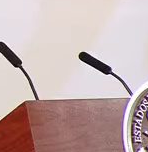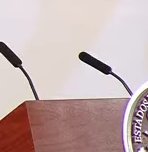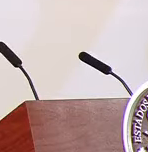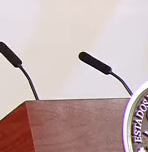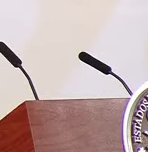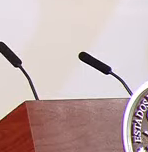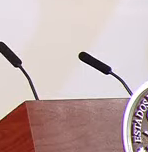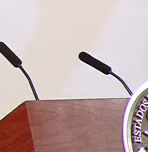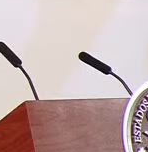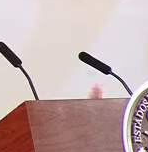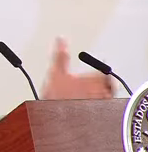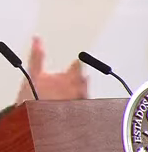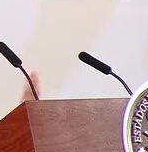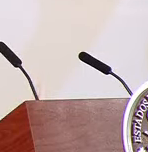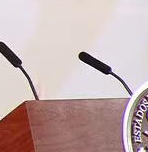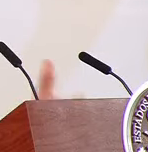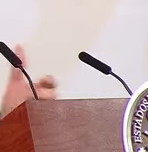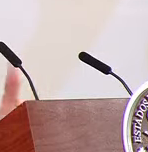estoy